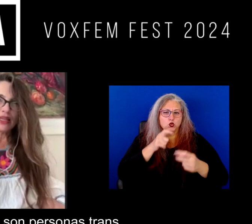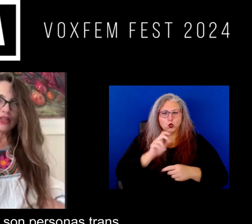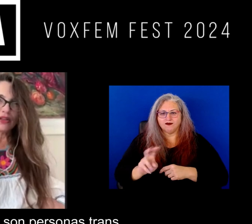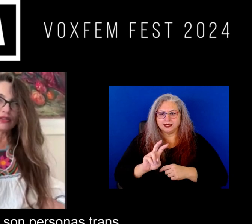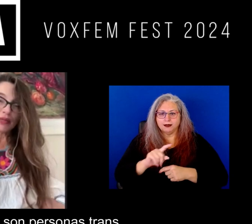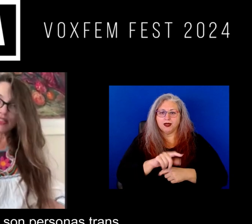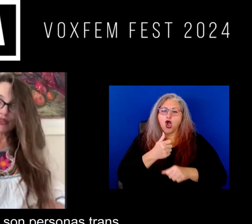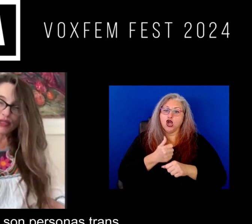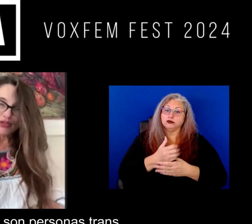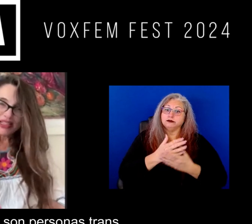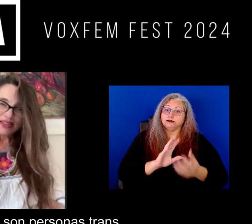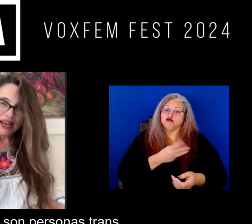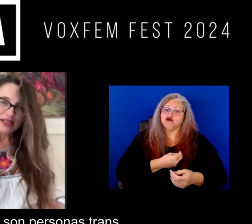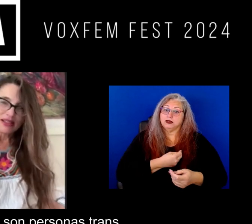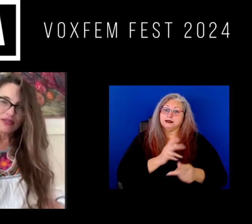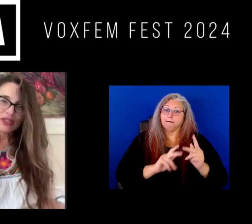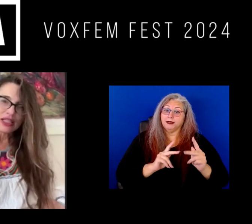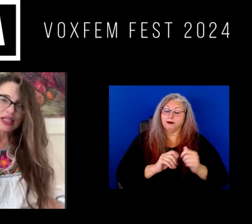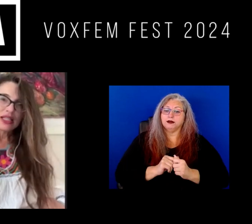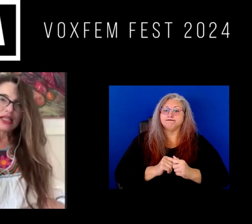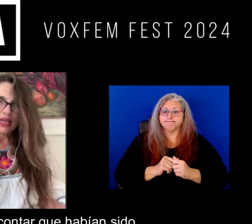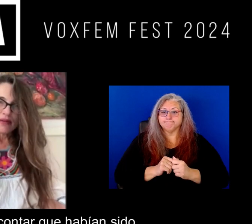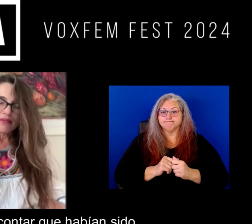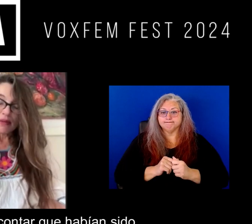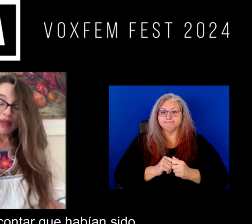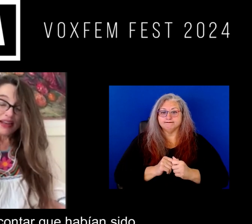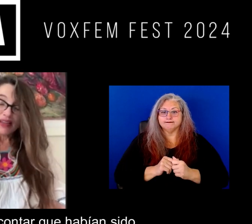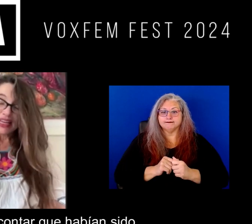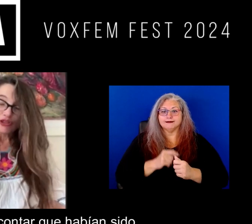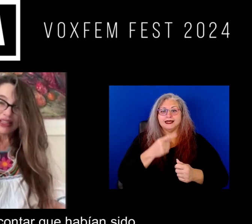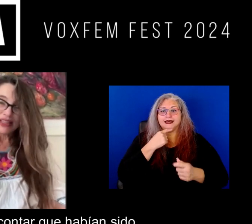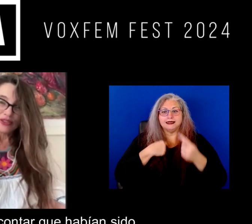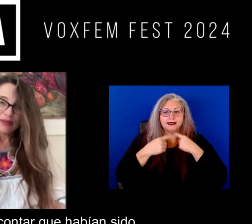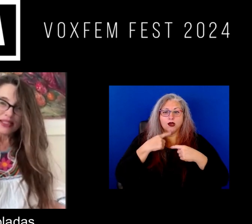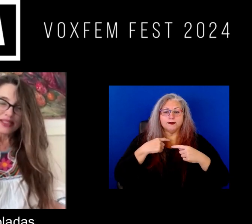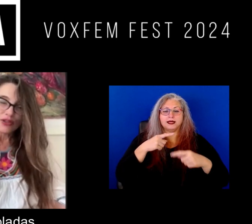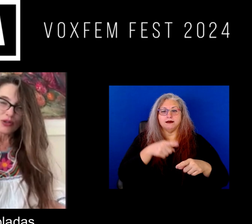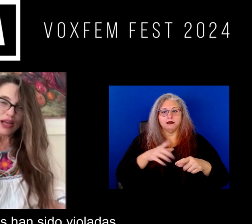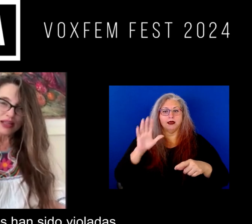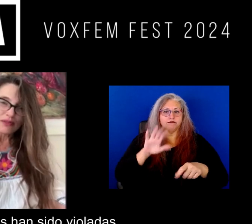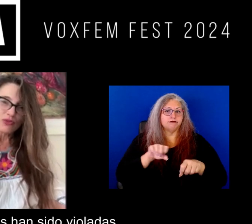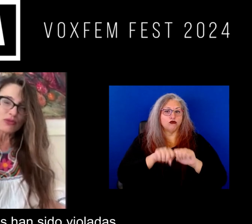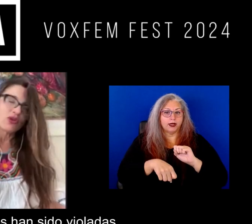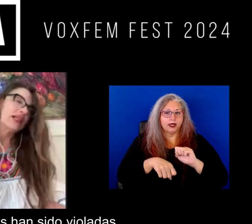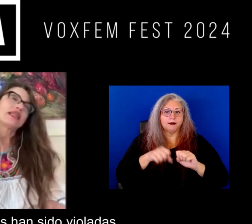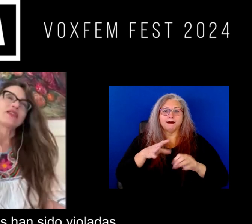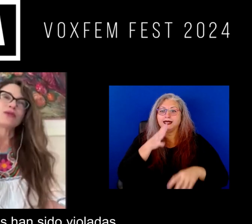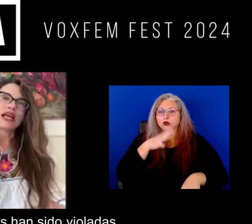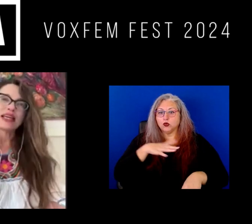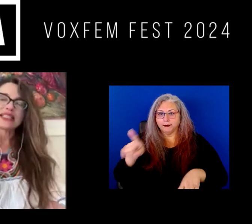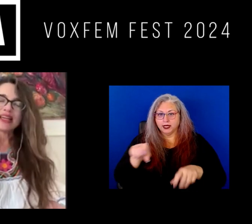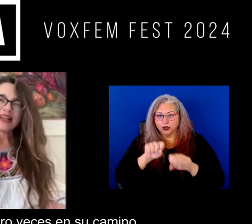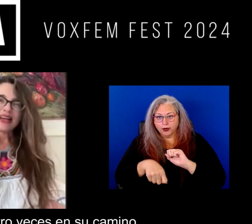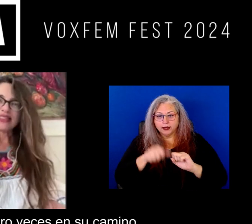o también que son personas trans ¿no? me empezaban a contar ¿no? que habían sido violadas muchas mujeres han sido